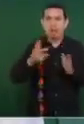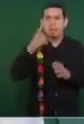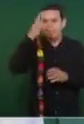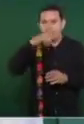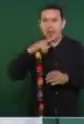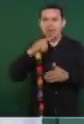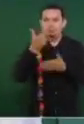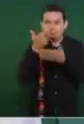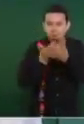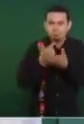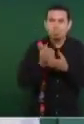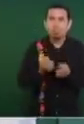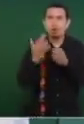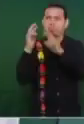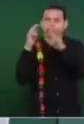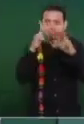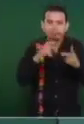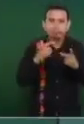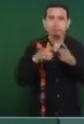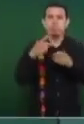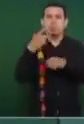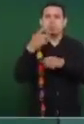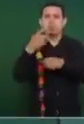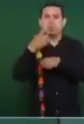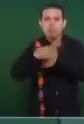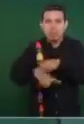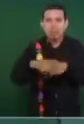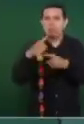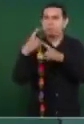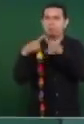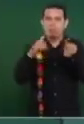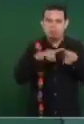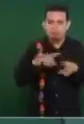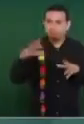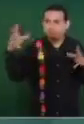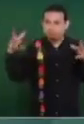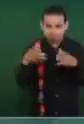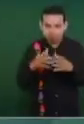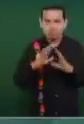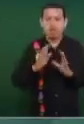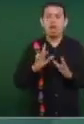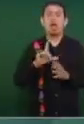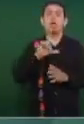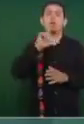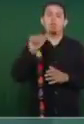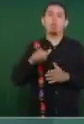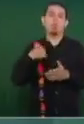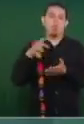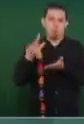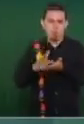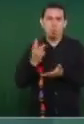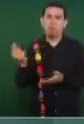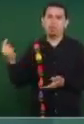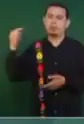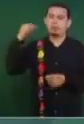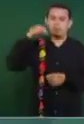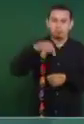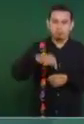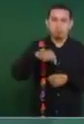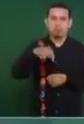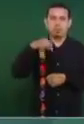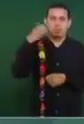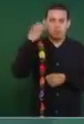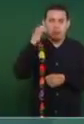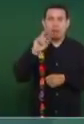y voy a regresar viernes